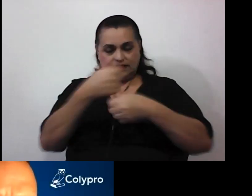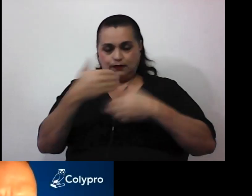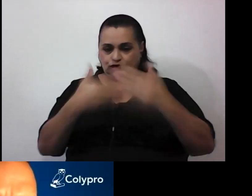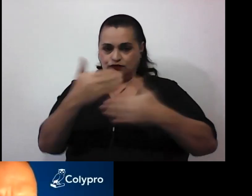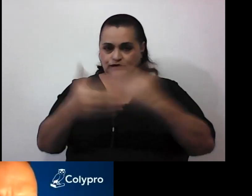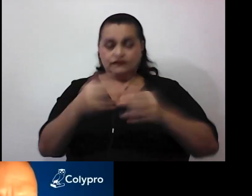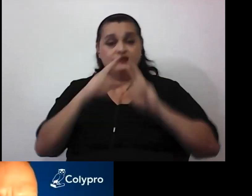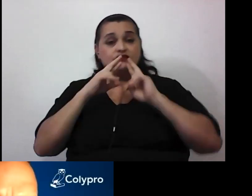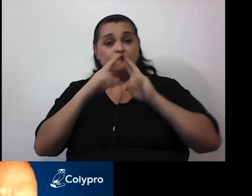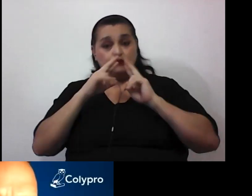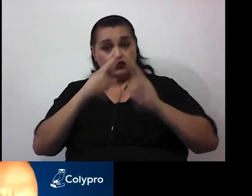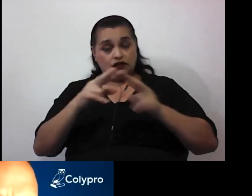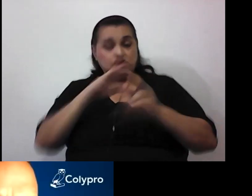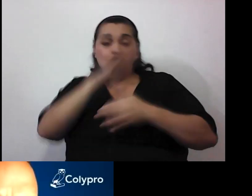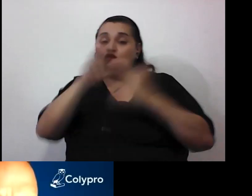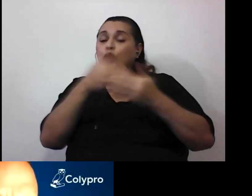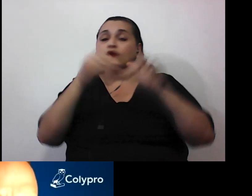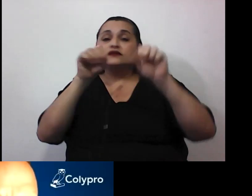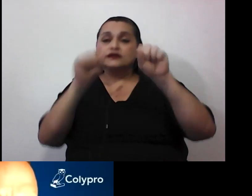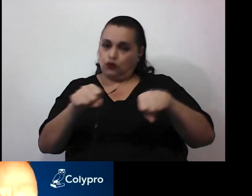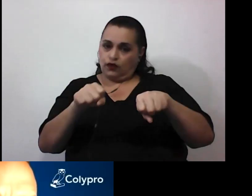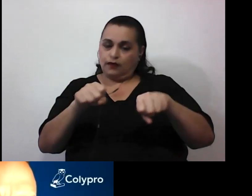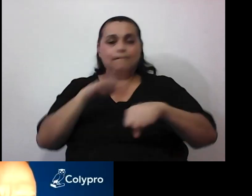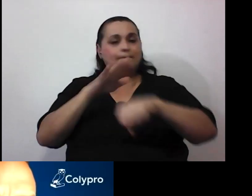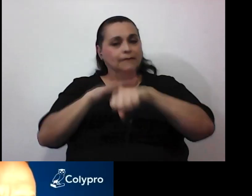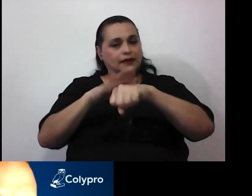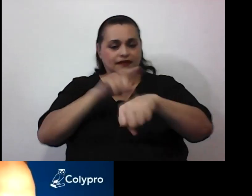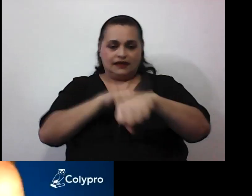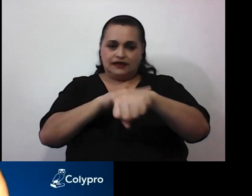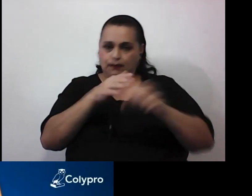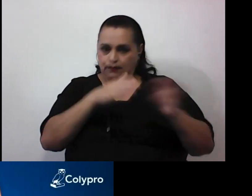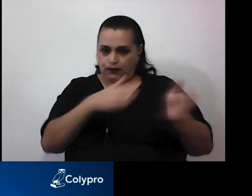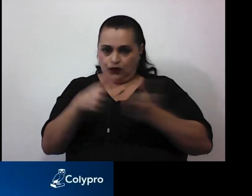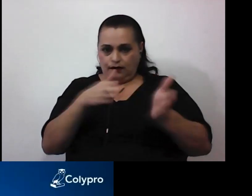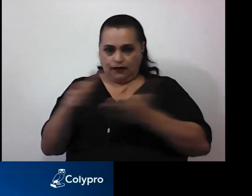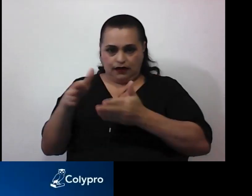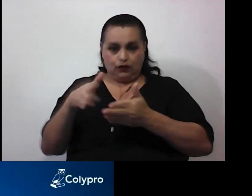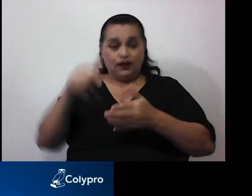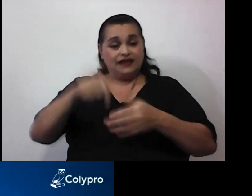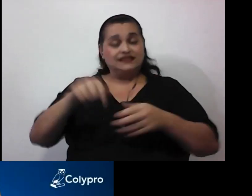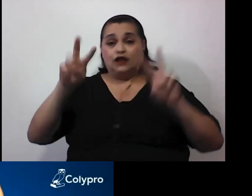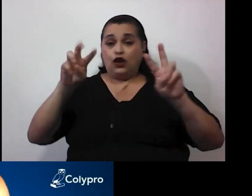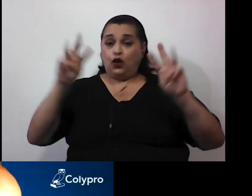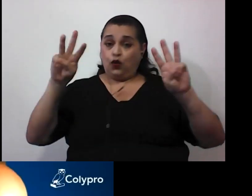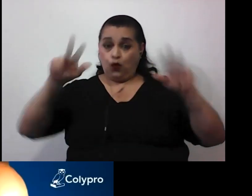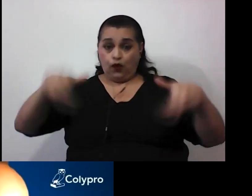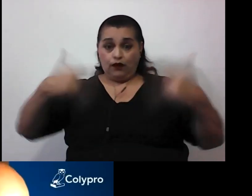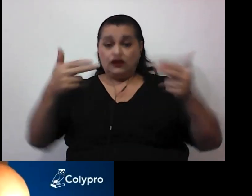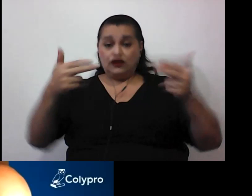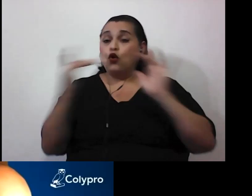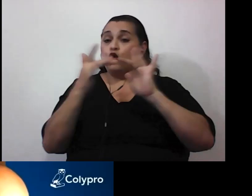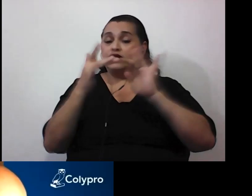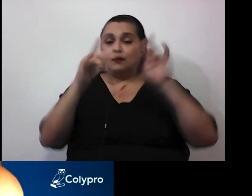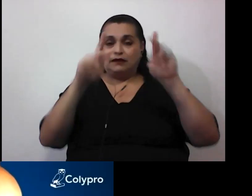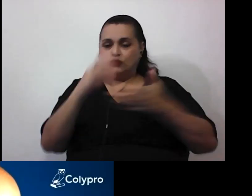responderán tantas preguntas como nos lo permita el tiempo programado. Este webinario permite la conexión de personas colegiadas